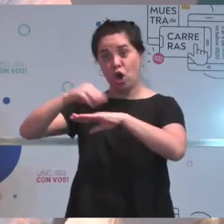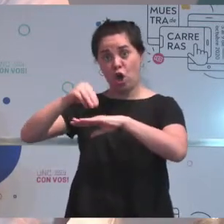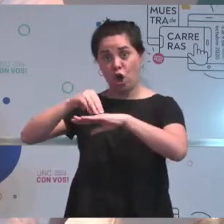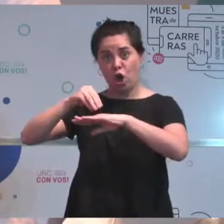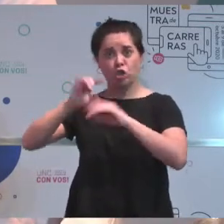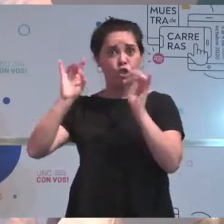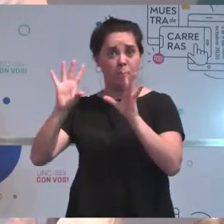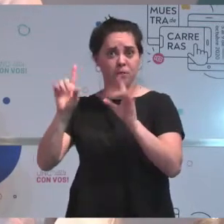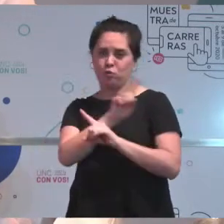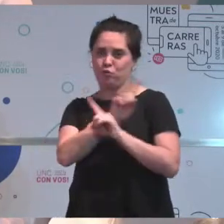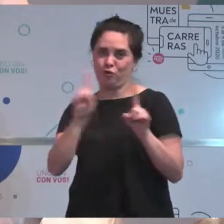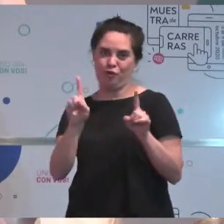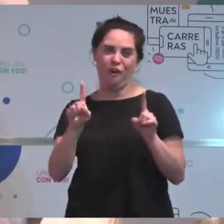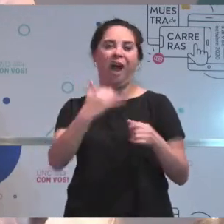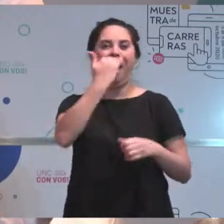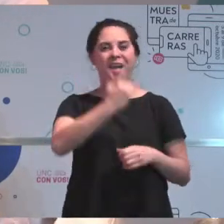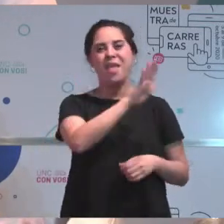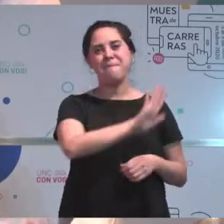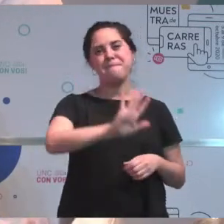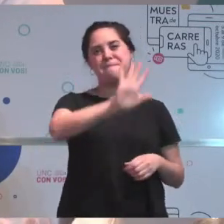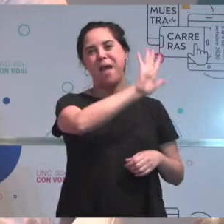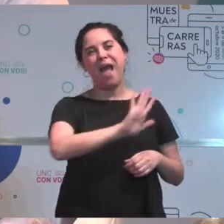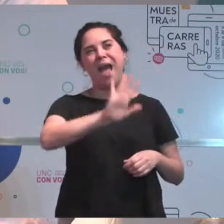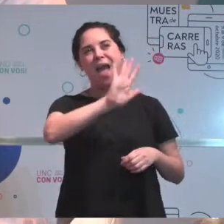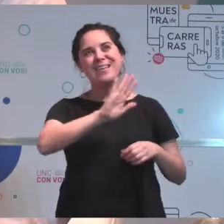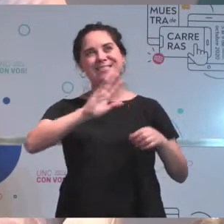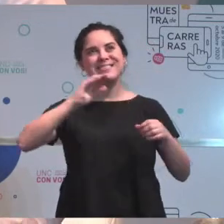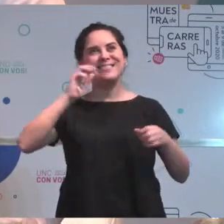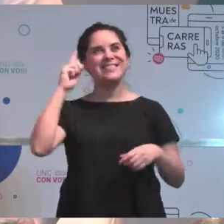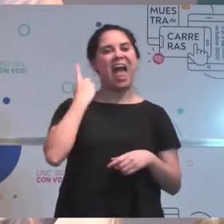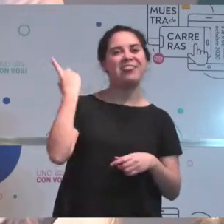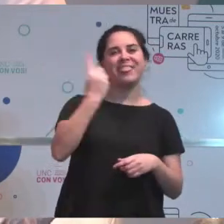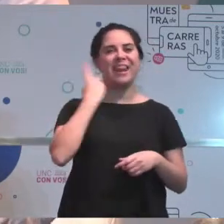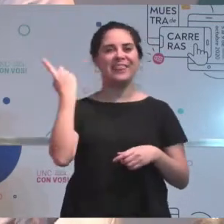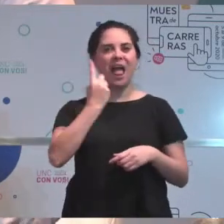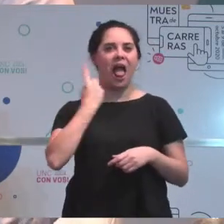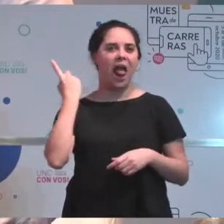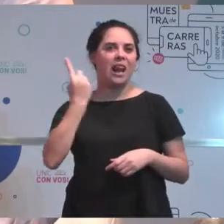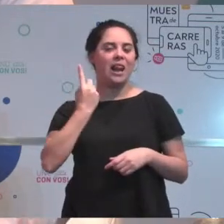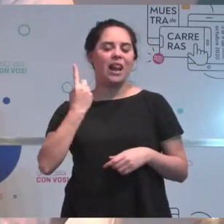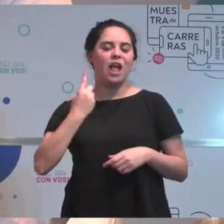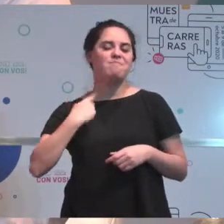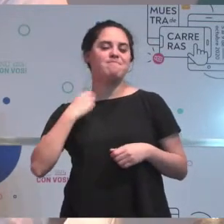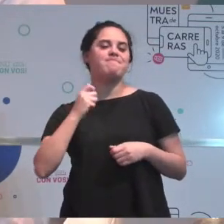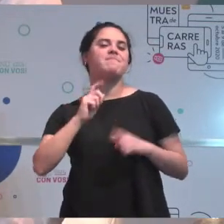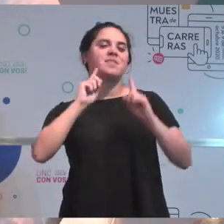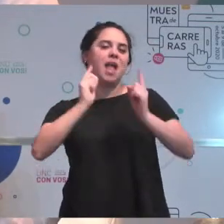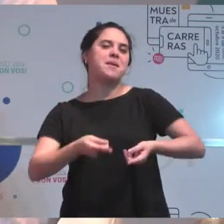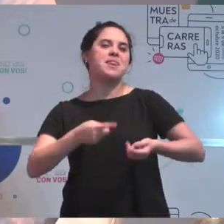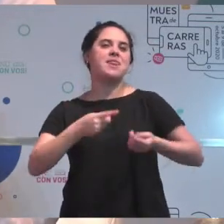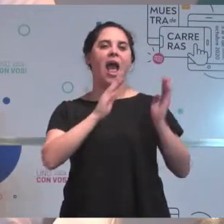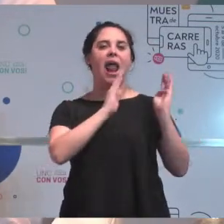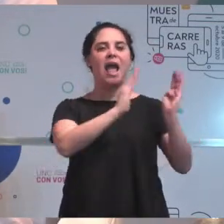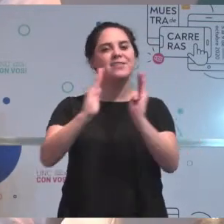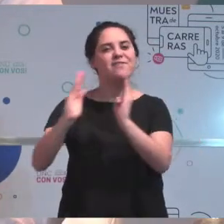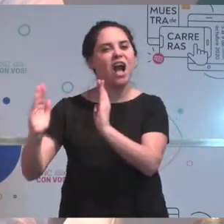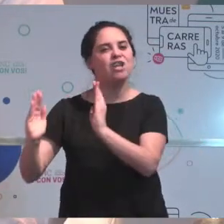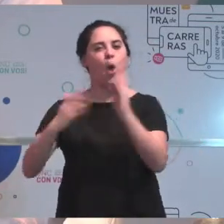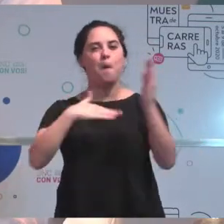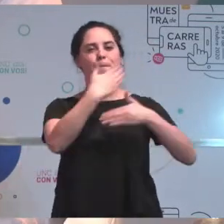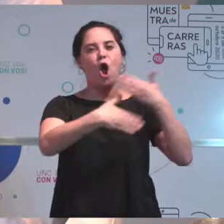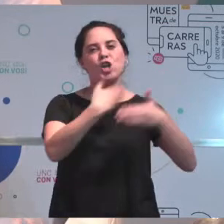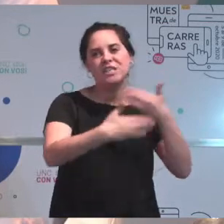que trabajamos con imágenes satelitales, haciendo teledetección, haciendo procesos de clasificación. En mi caso,